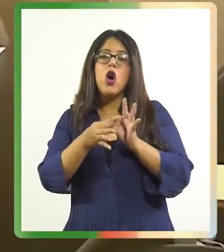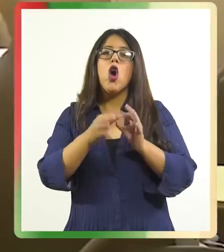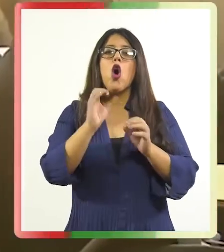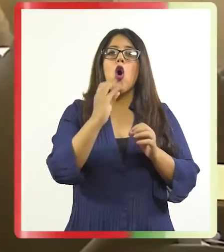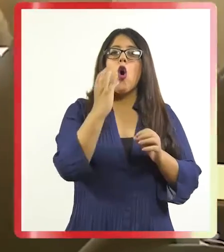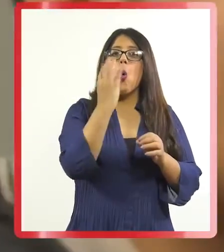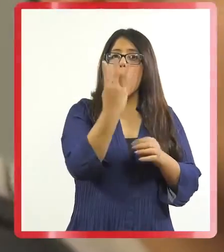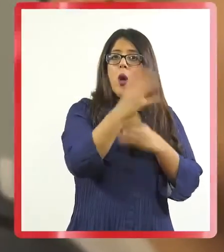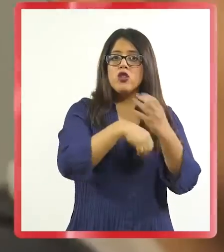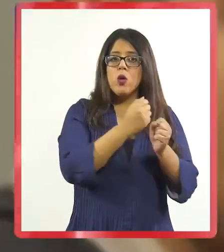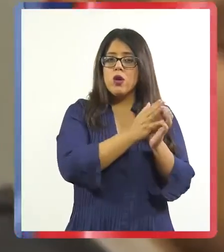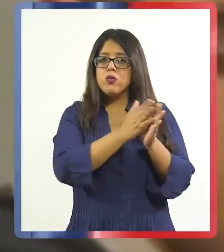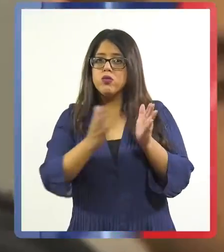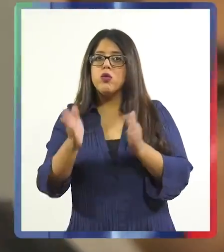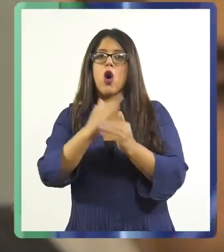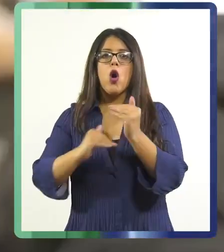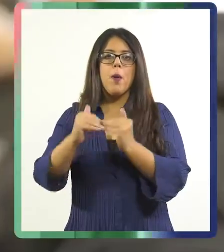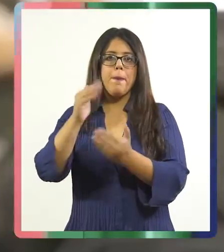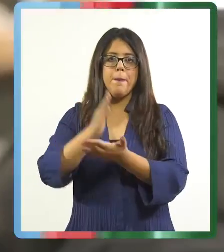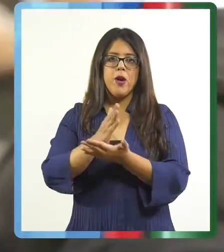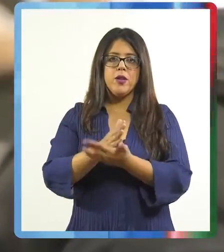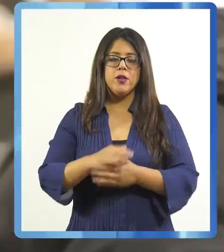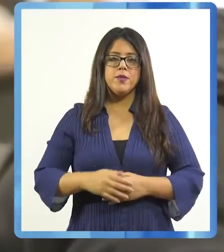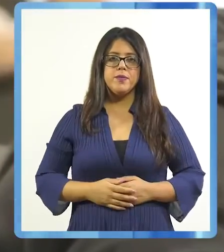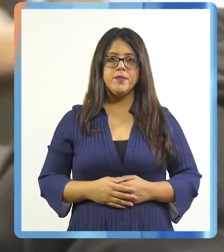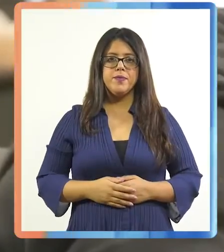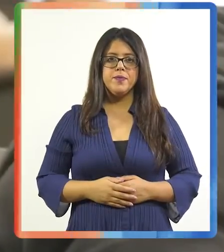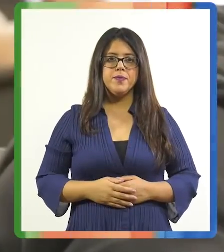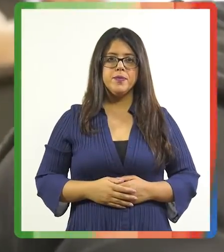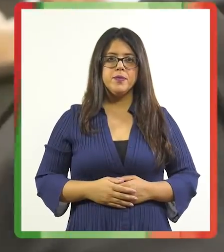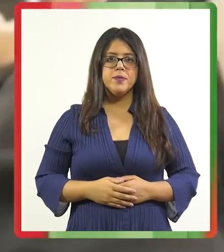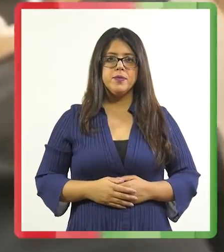tener tres años continuos o cuatro discontinuos con un mismo empleador.